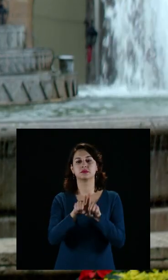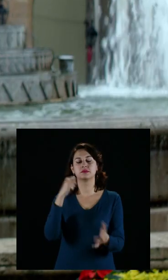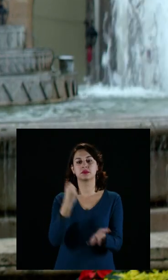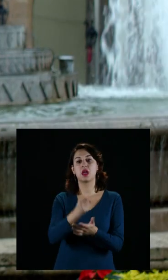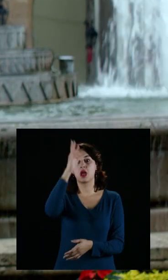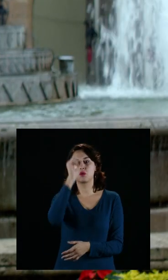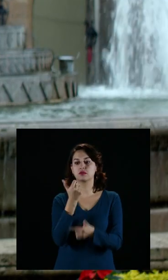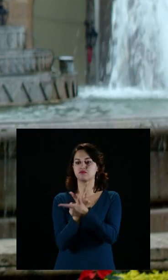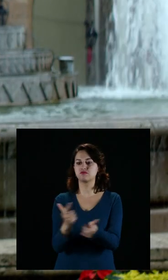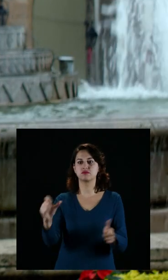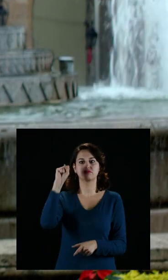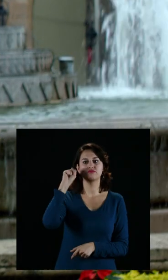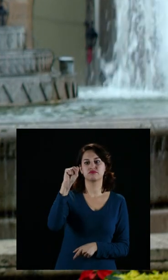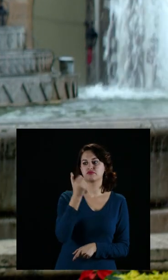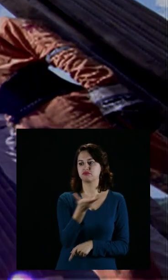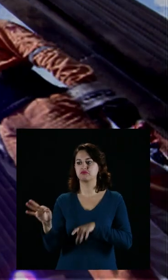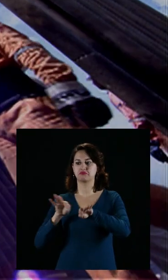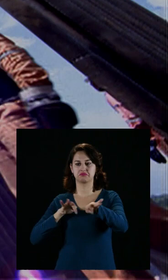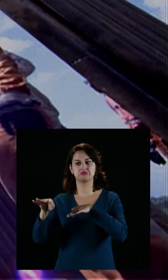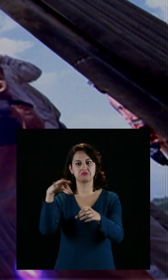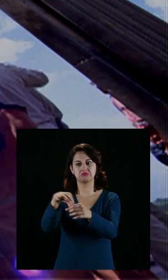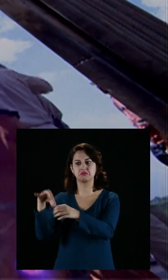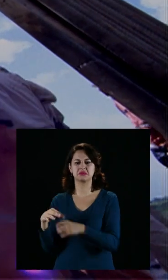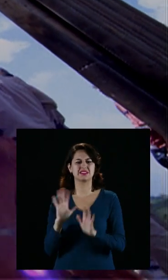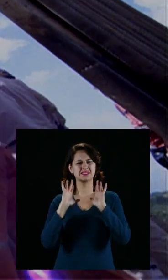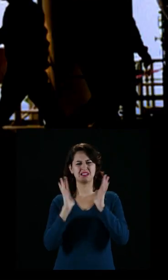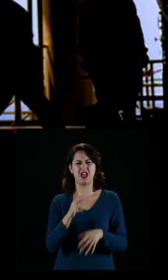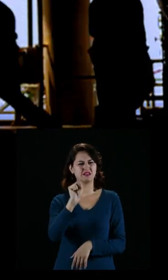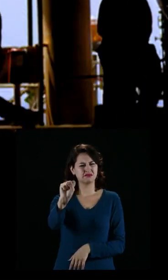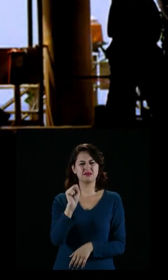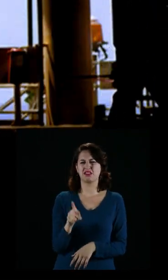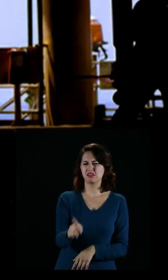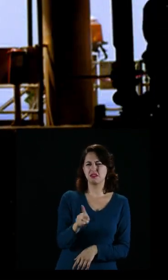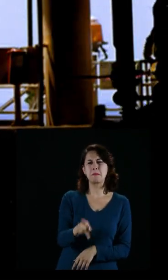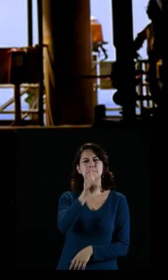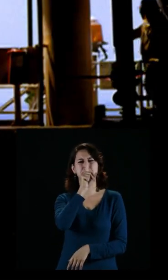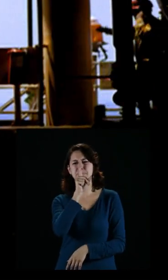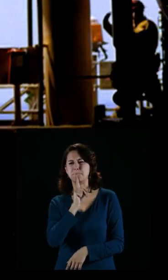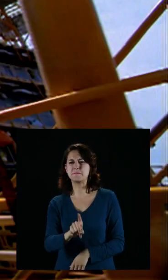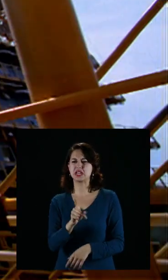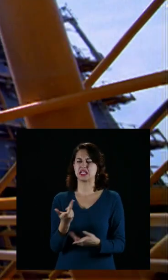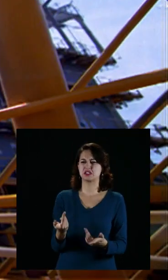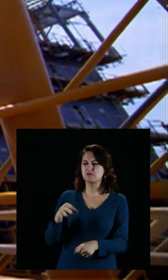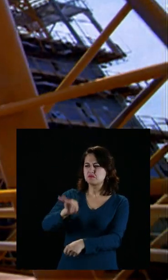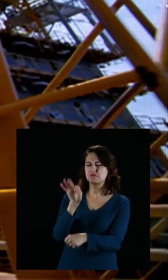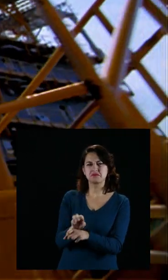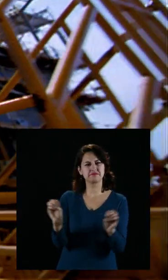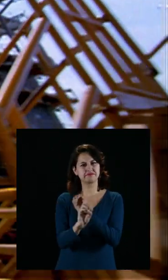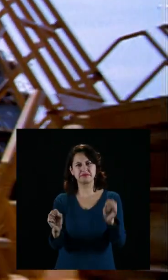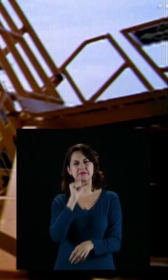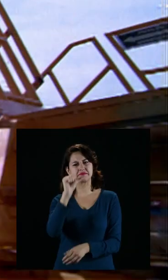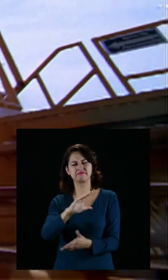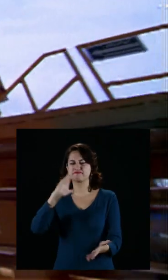Aprobé el convenio que da libertad sindical a los trabajadores para acabar con los sindicatos de simulación, para acabar con los sindicatos que mienten, para acabar con los